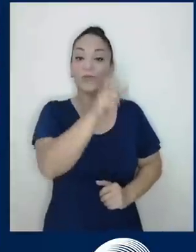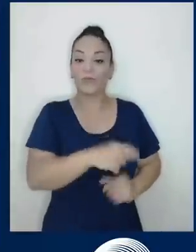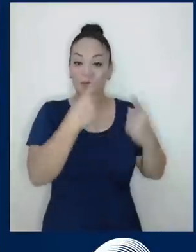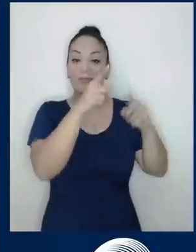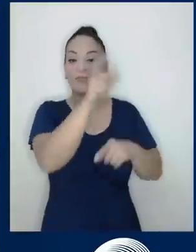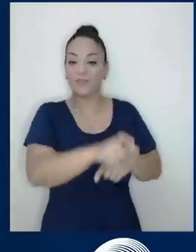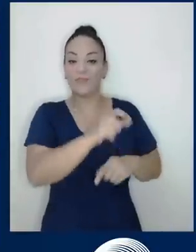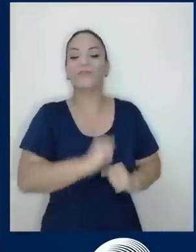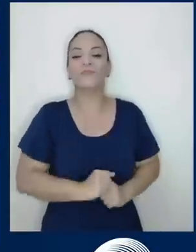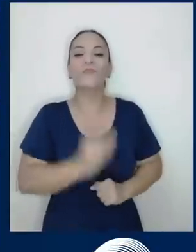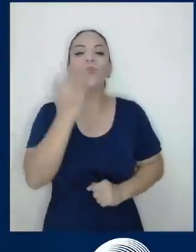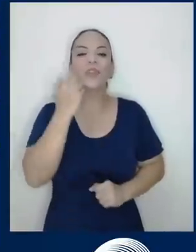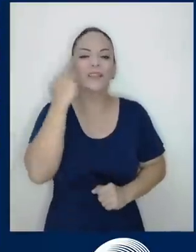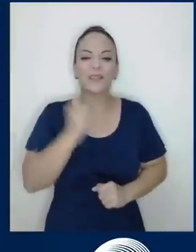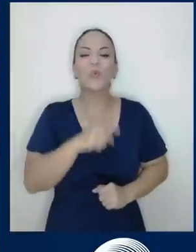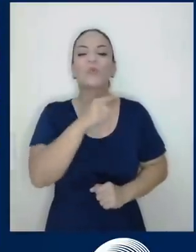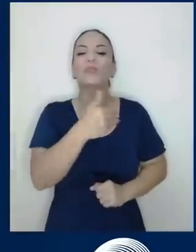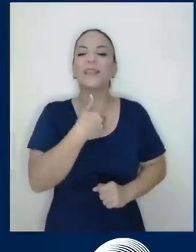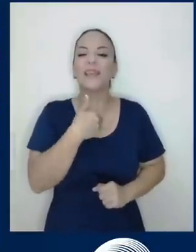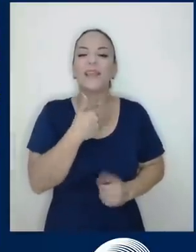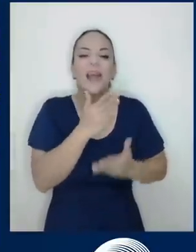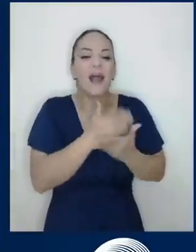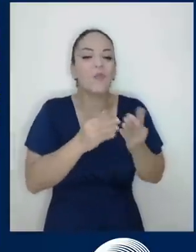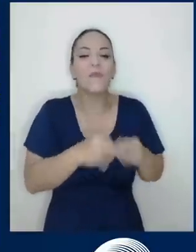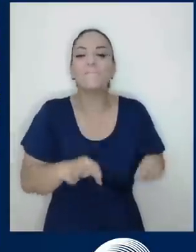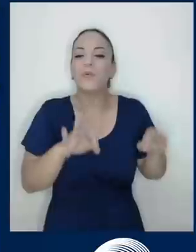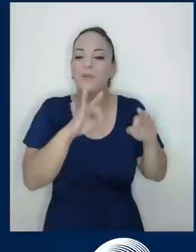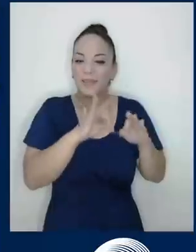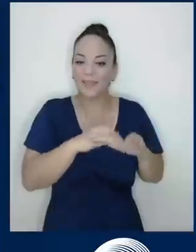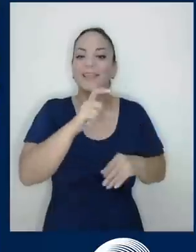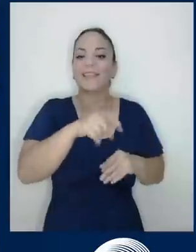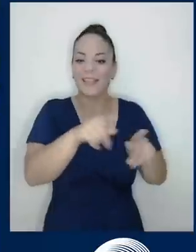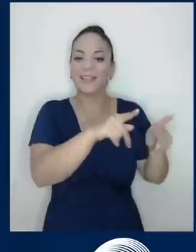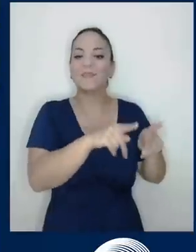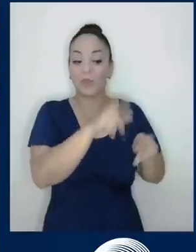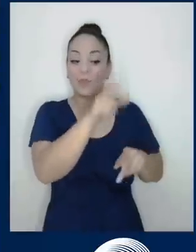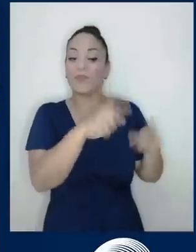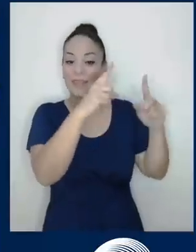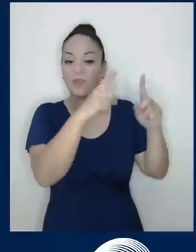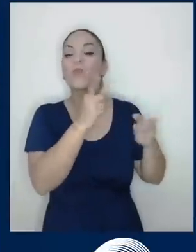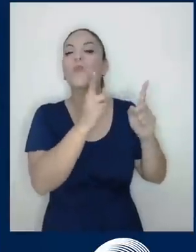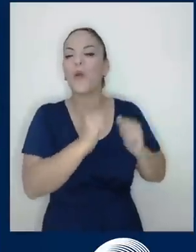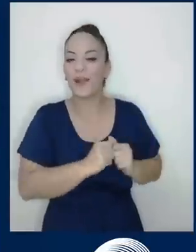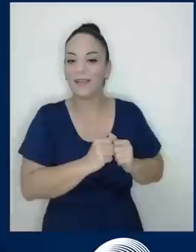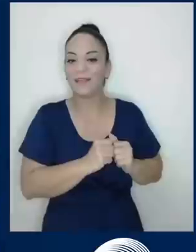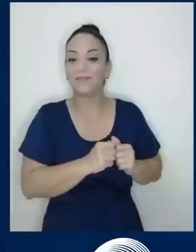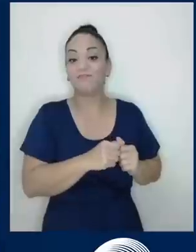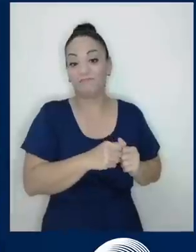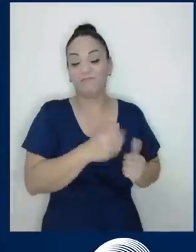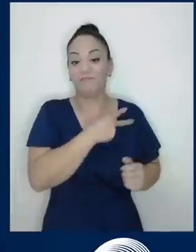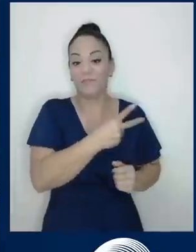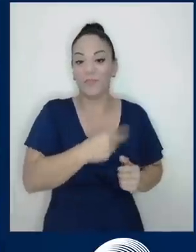tiene de las cosas que necesita la gente para ser exitoso, como en el caso de Don Damián Osulión, un